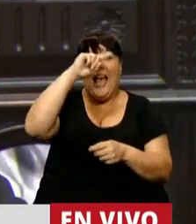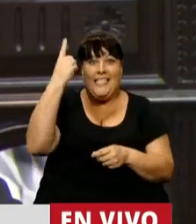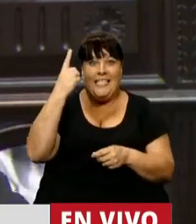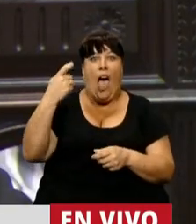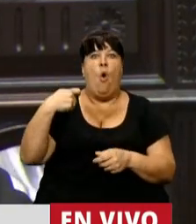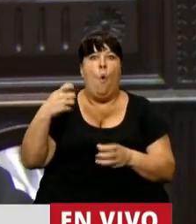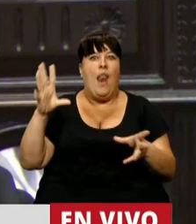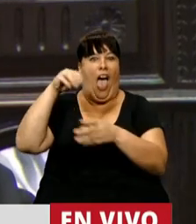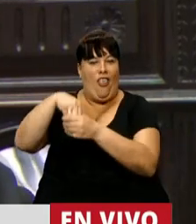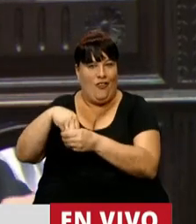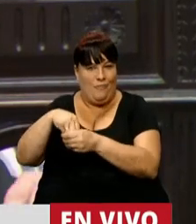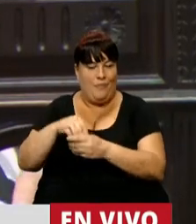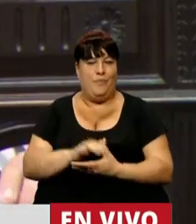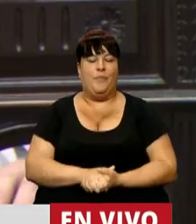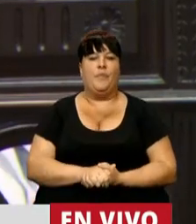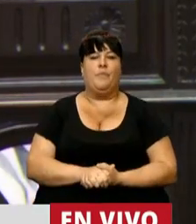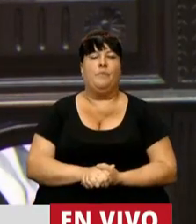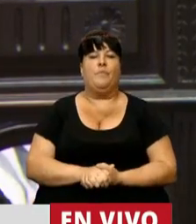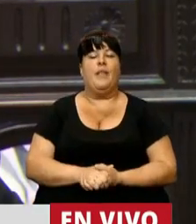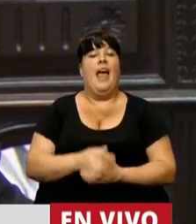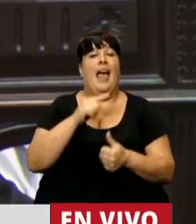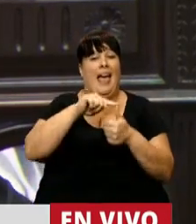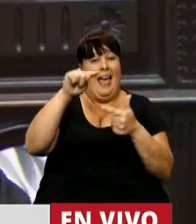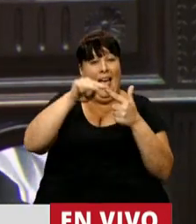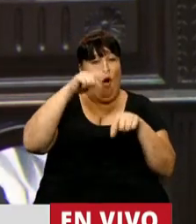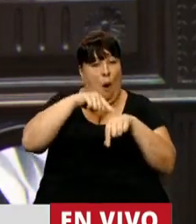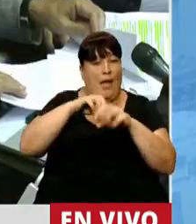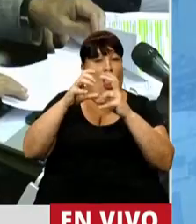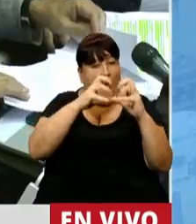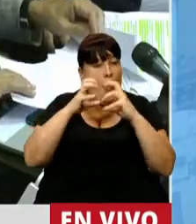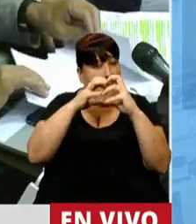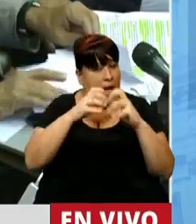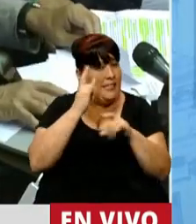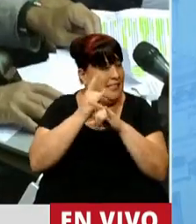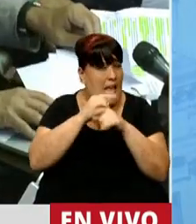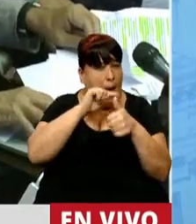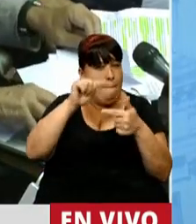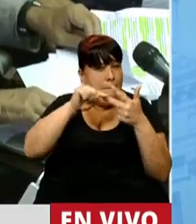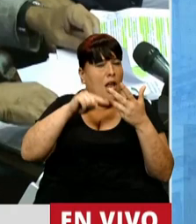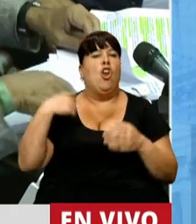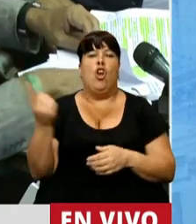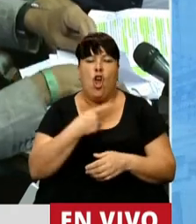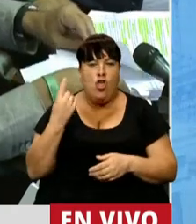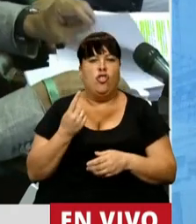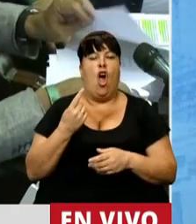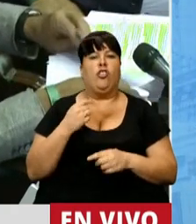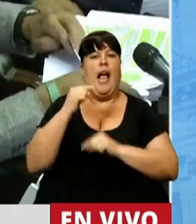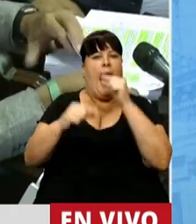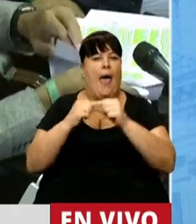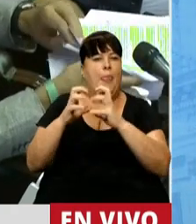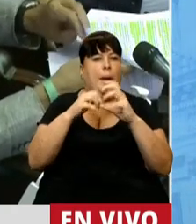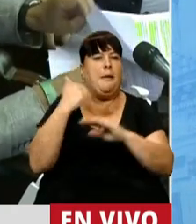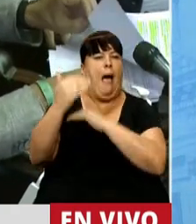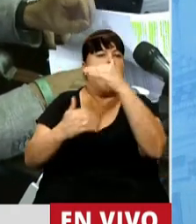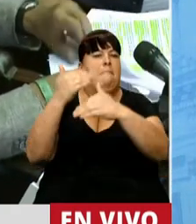de nuestro sistema de jubilaciones. Y en cada uno de esos momentos, Presidente, nosotros fuimos elevando el nivel de